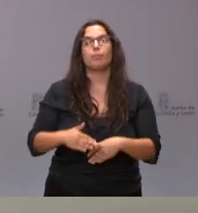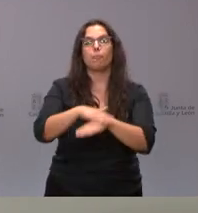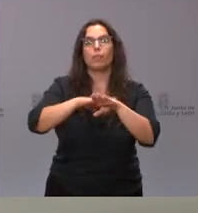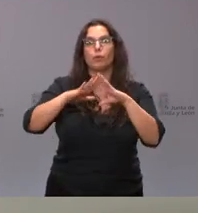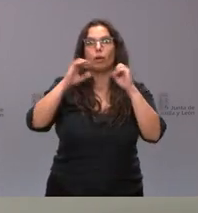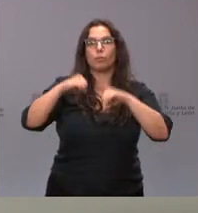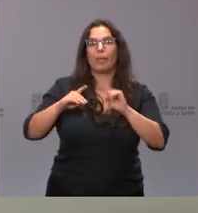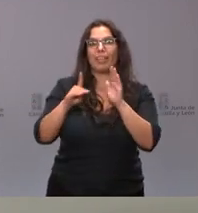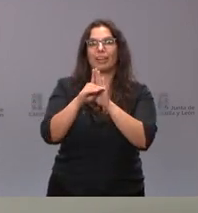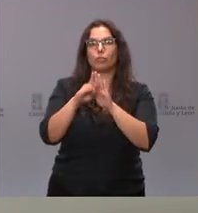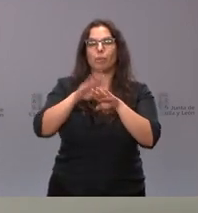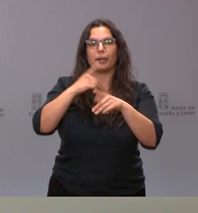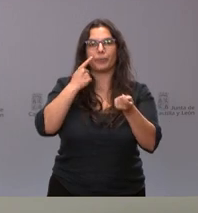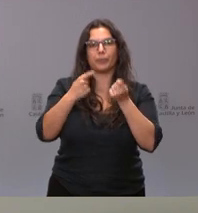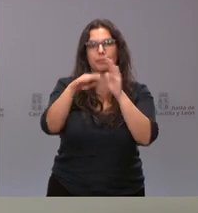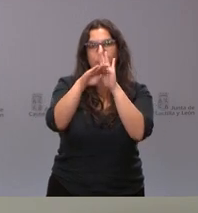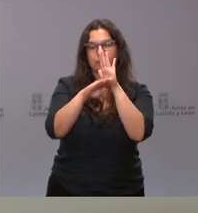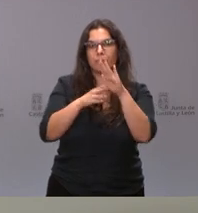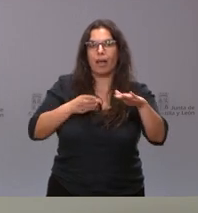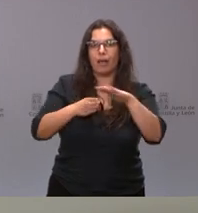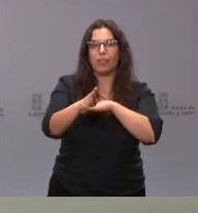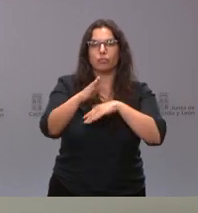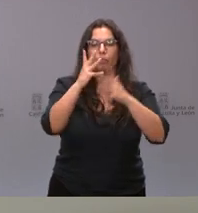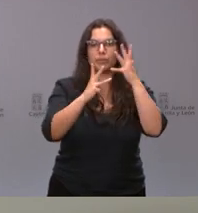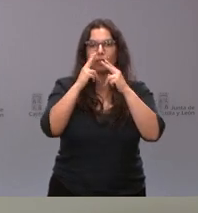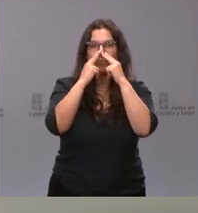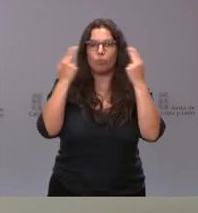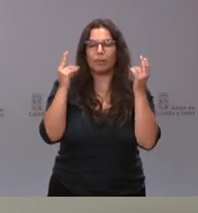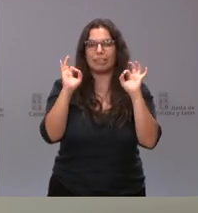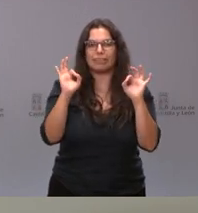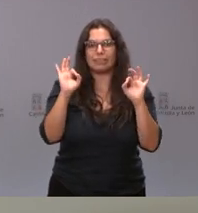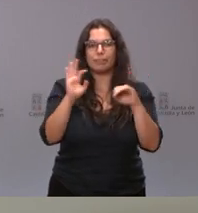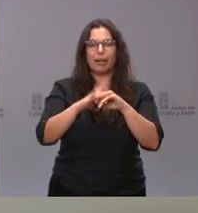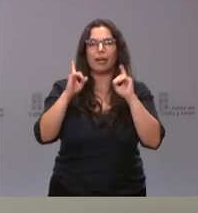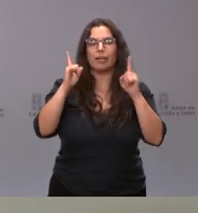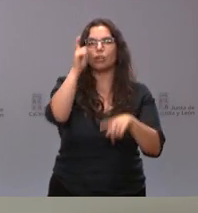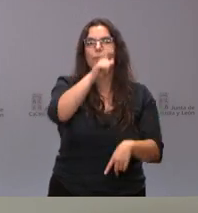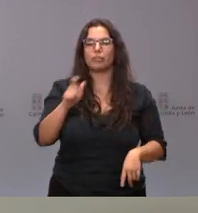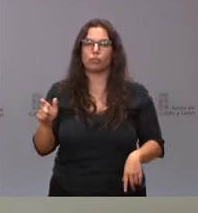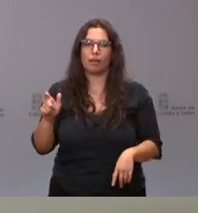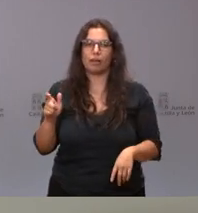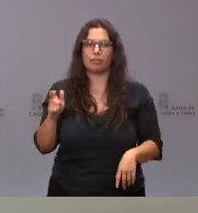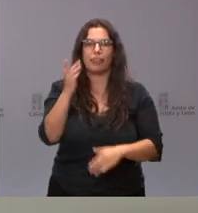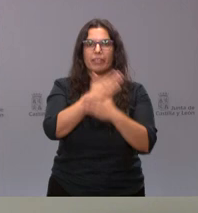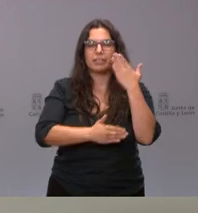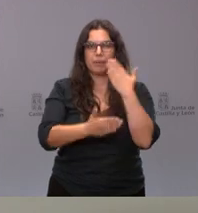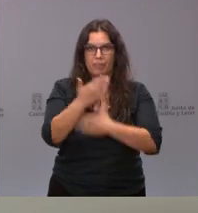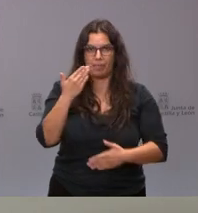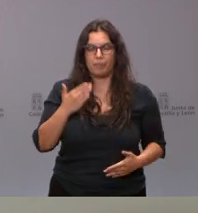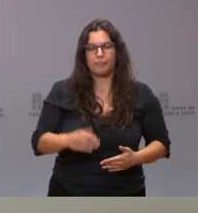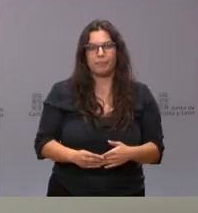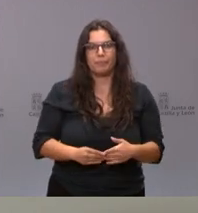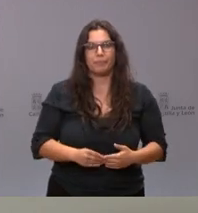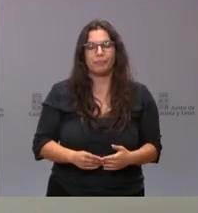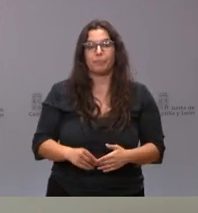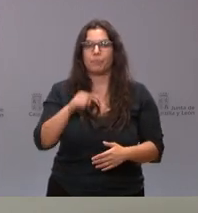aprobado el decreto que regula el acceso a la Administración Pública, específicamente en el caso de las personas con discapacidad. Aquí hay